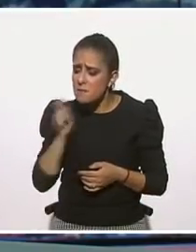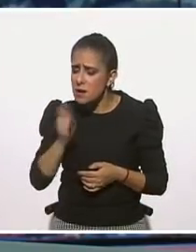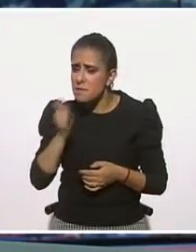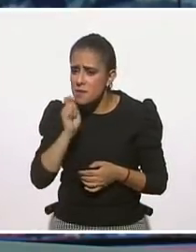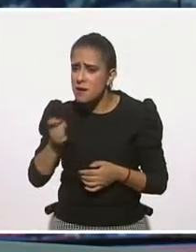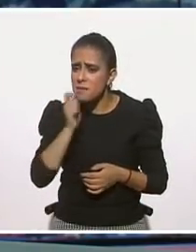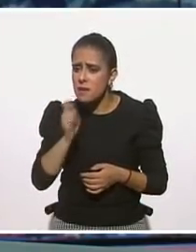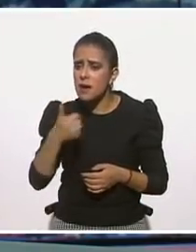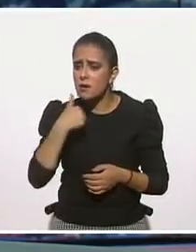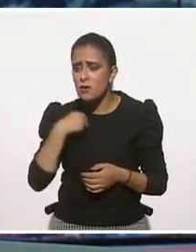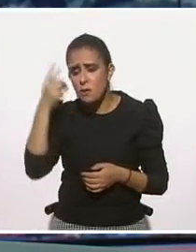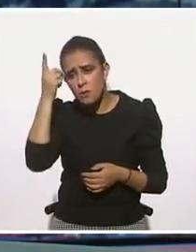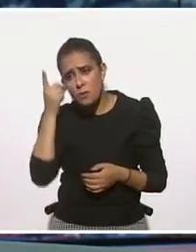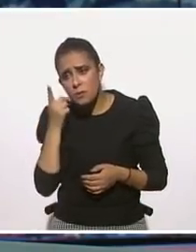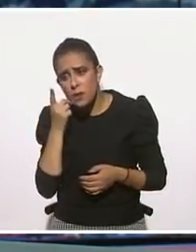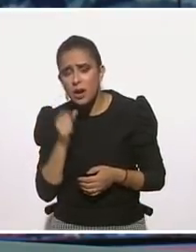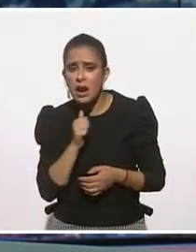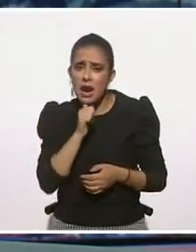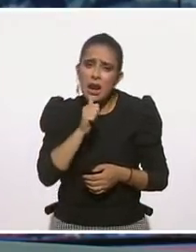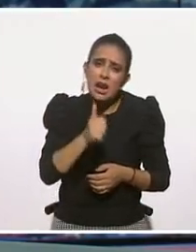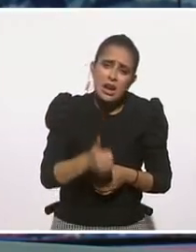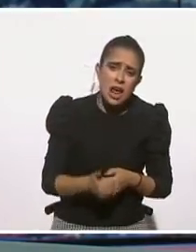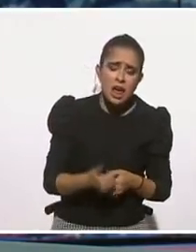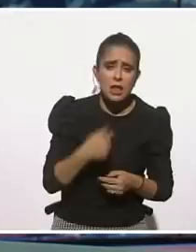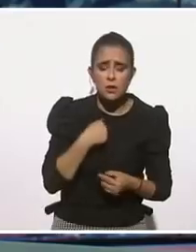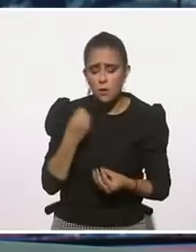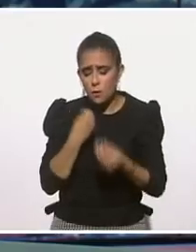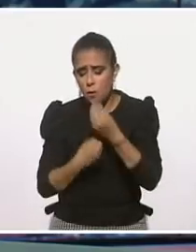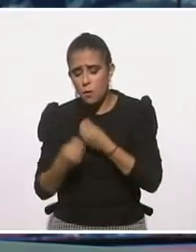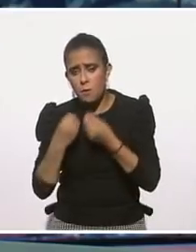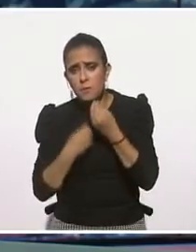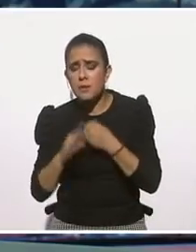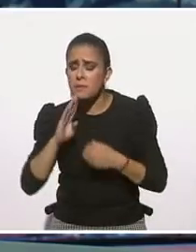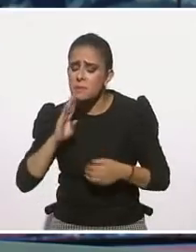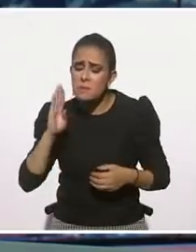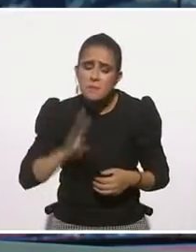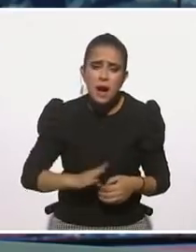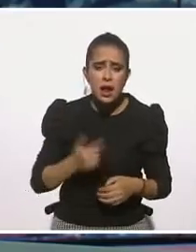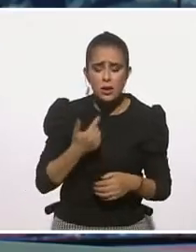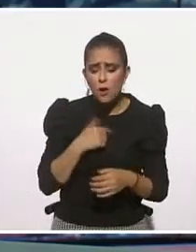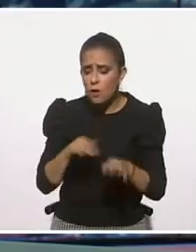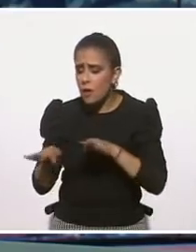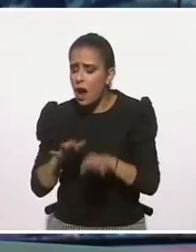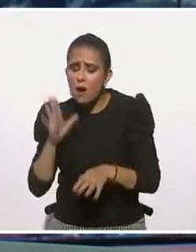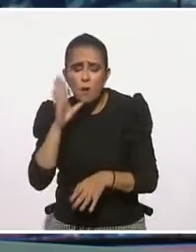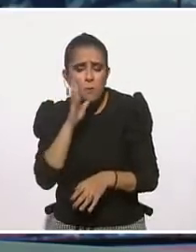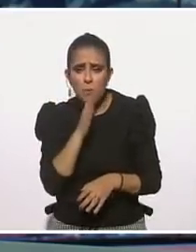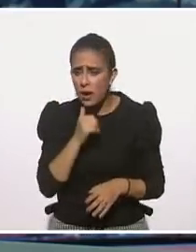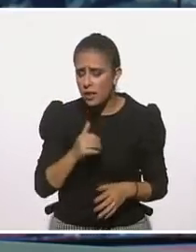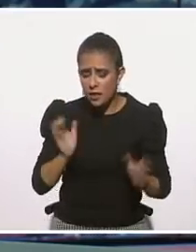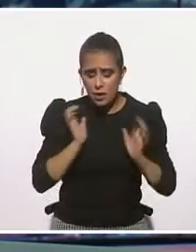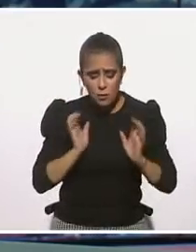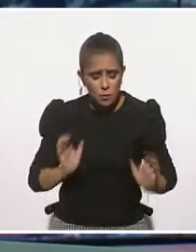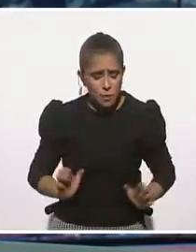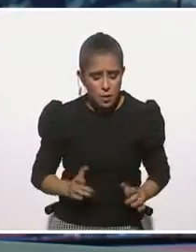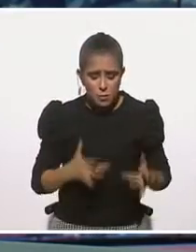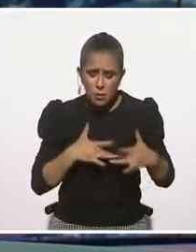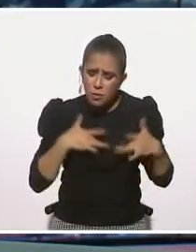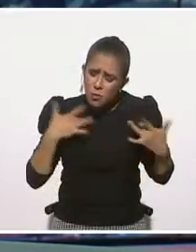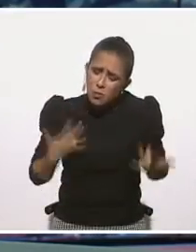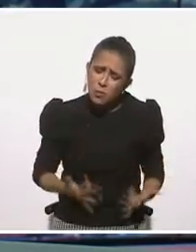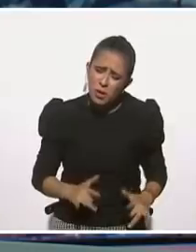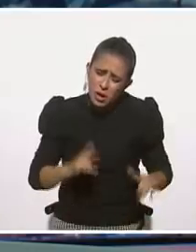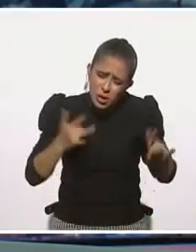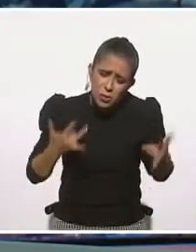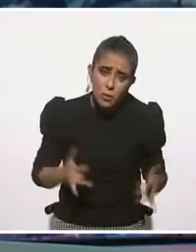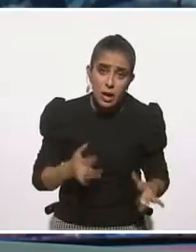muchas semanas, no estoy comiendo bien, no puedo trabajar o me duele, físicamente me duele, es